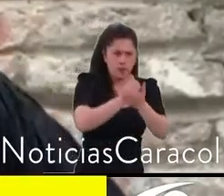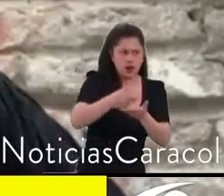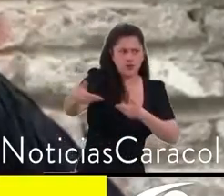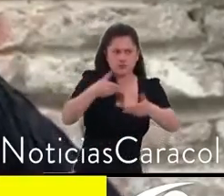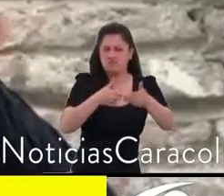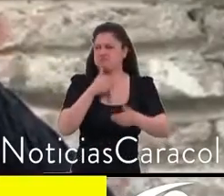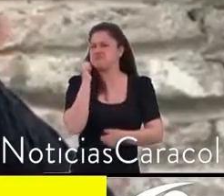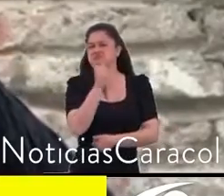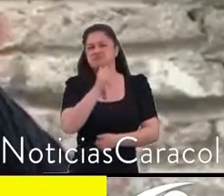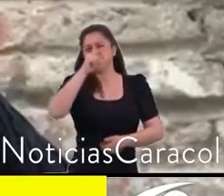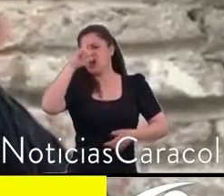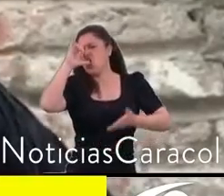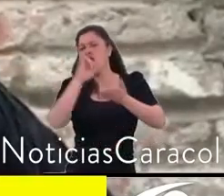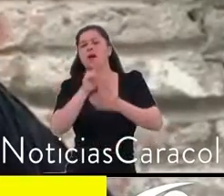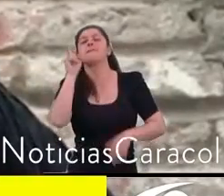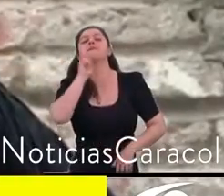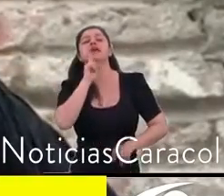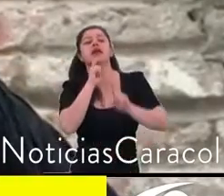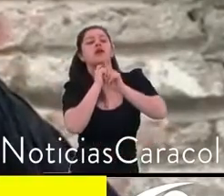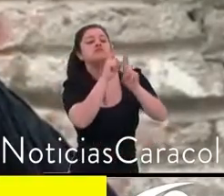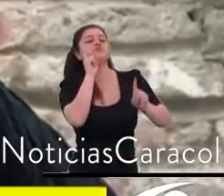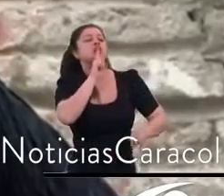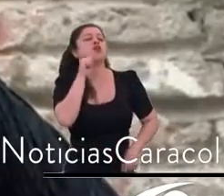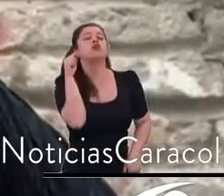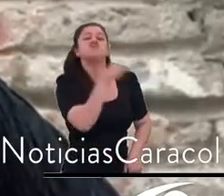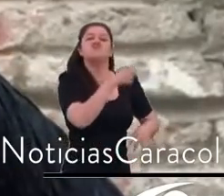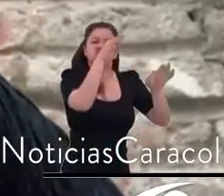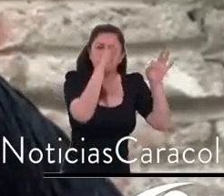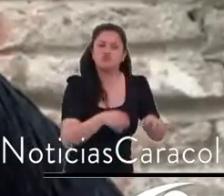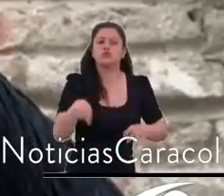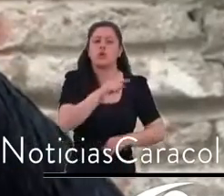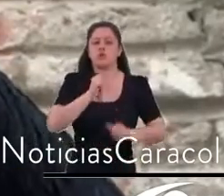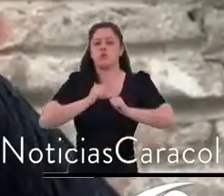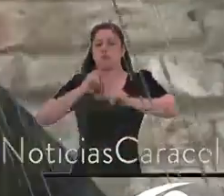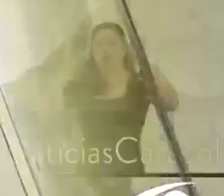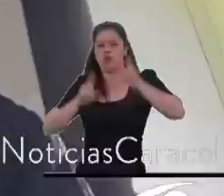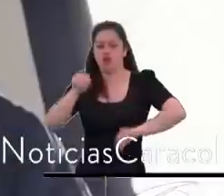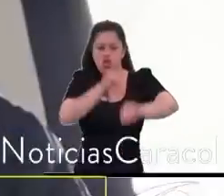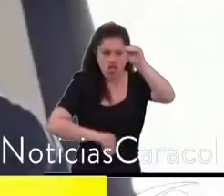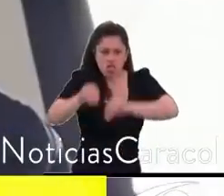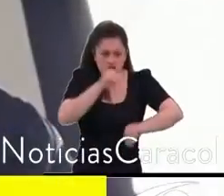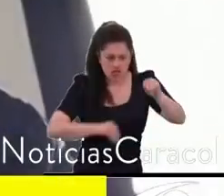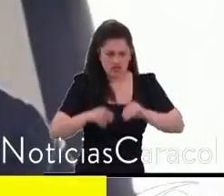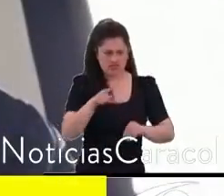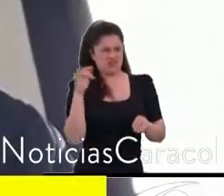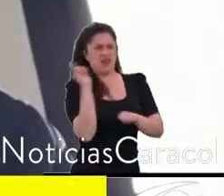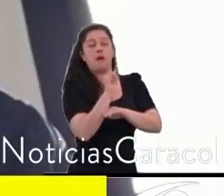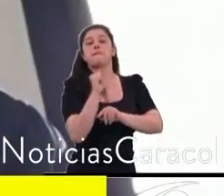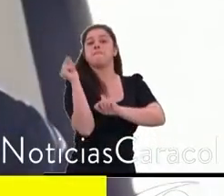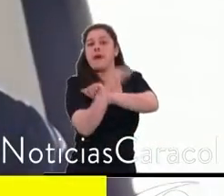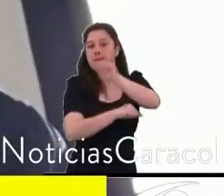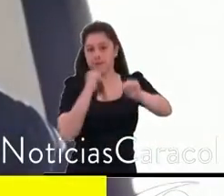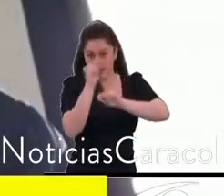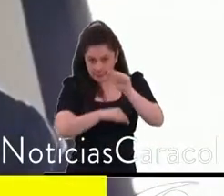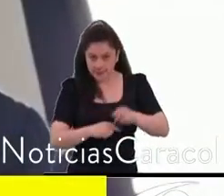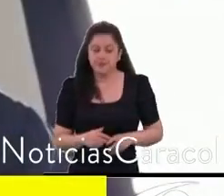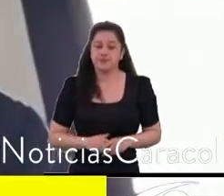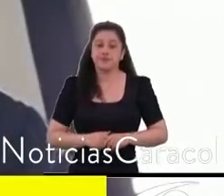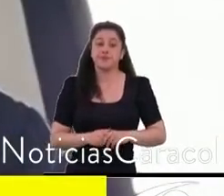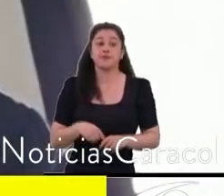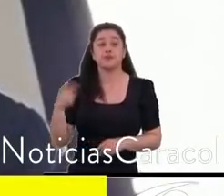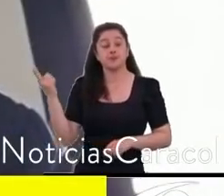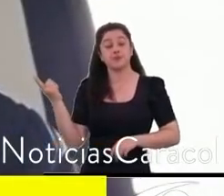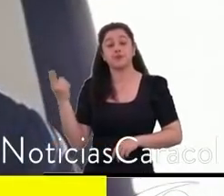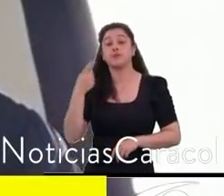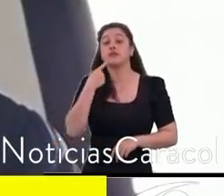sociales, por varios sectores de la ciudad, incluyendo el CTPD. Ahora nos queda estudiar